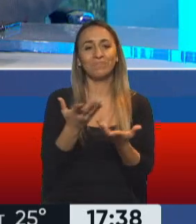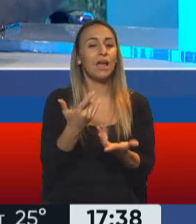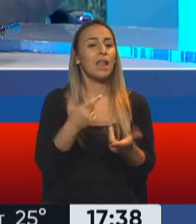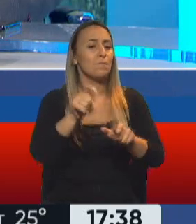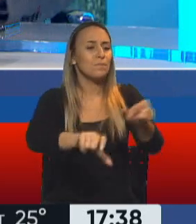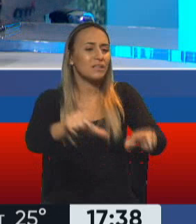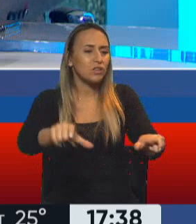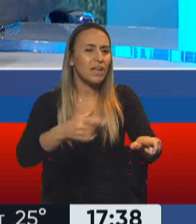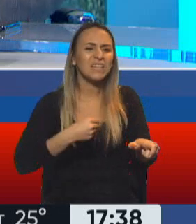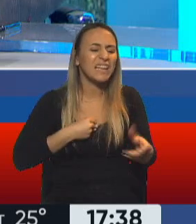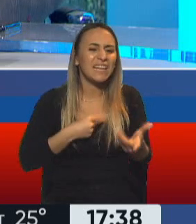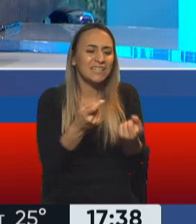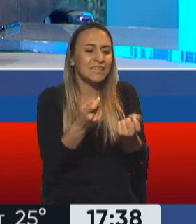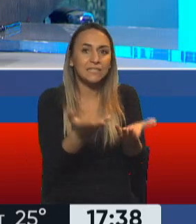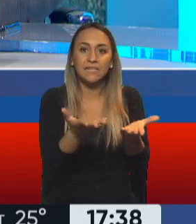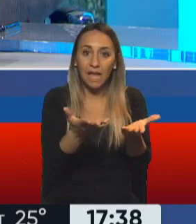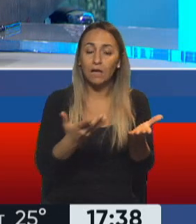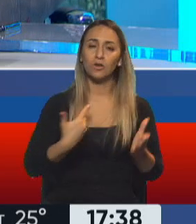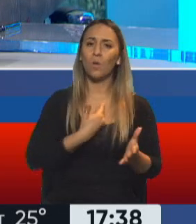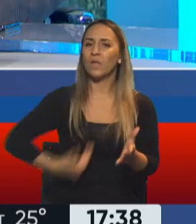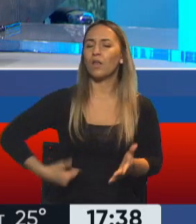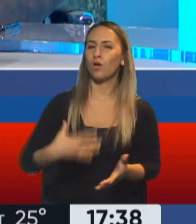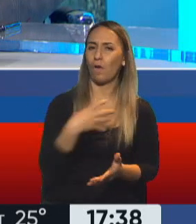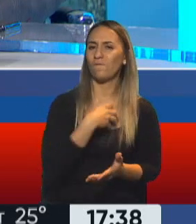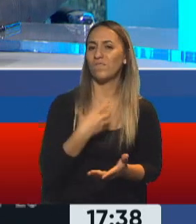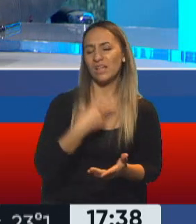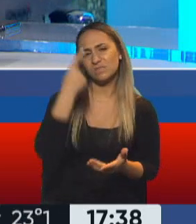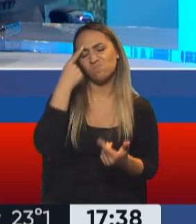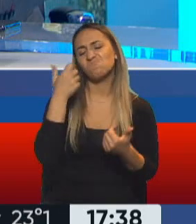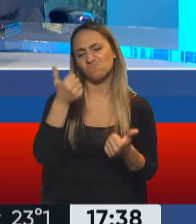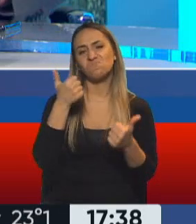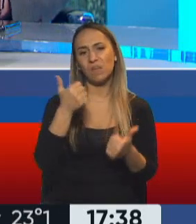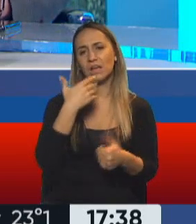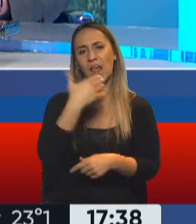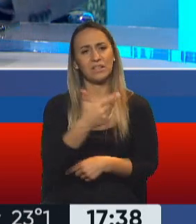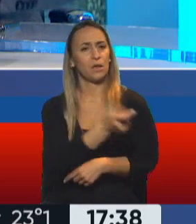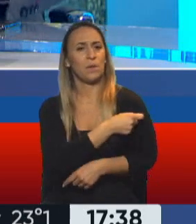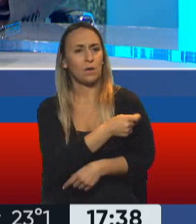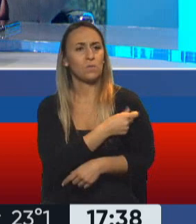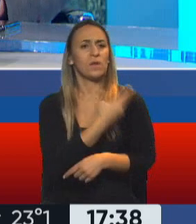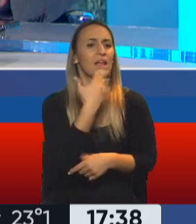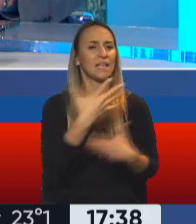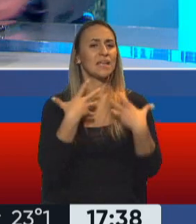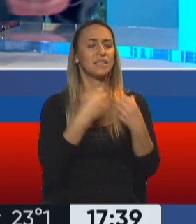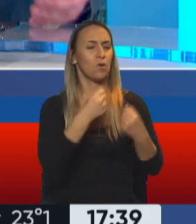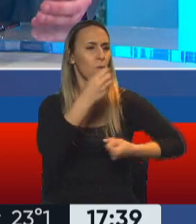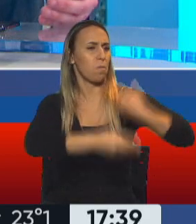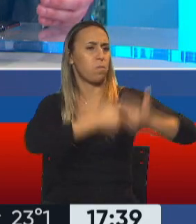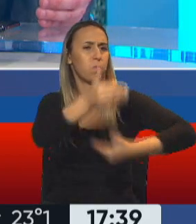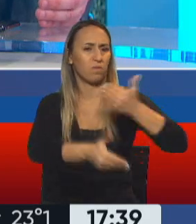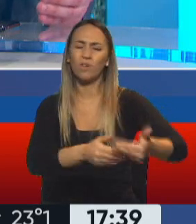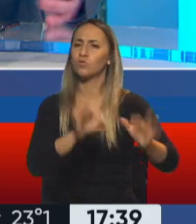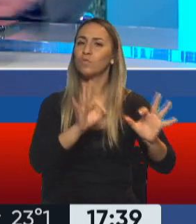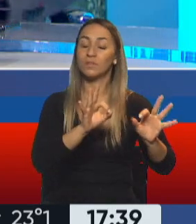qué es lo que palpitaba la gente. Estaba el gobierno muy confiado en que el efecto de la vacuna, los avances en materia sanitaria iban a alcanzar. Bueno, evidentemente,